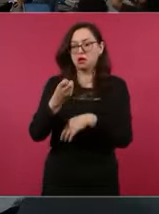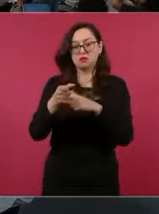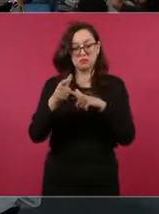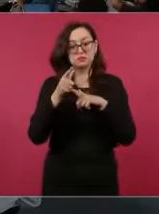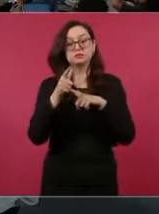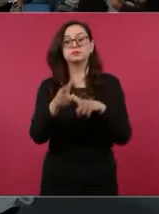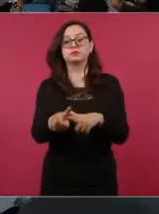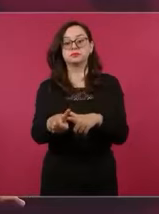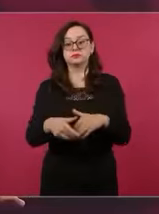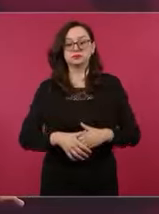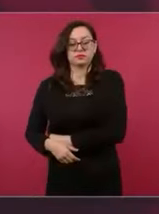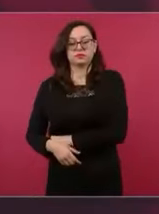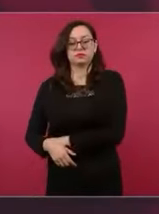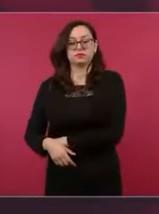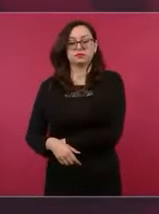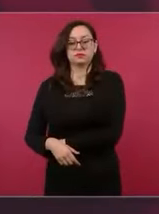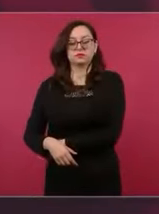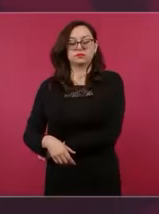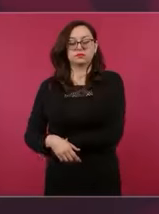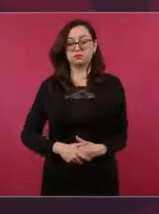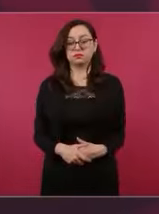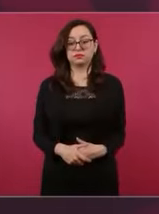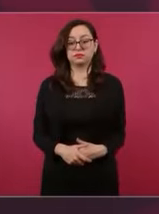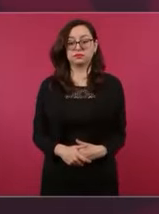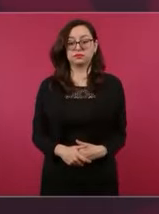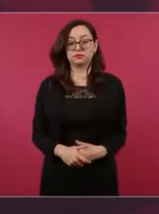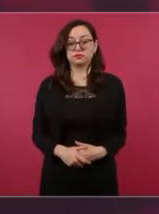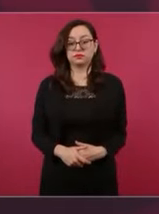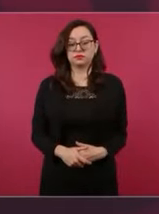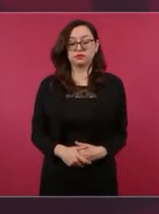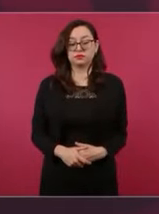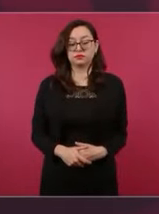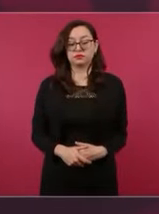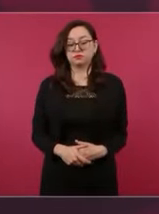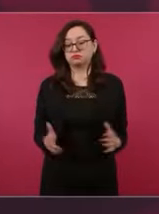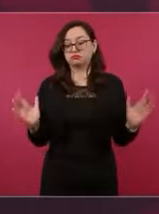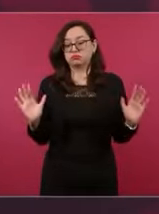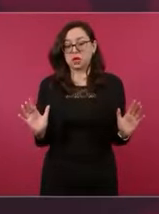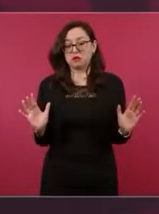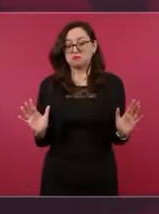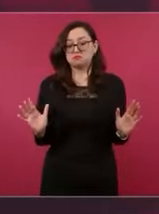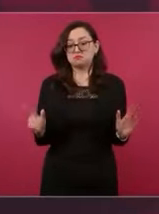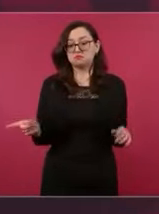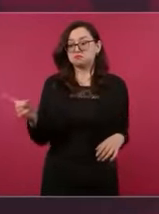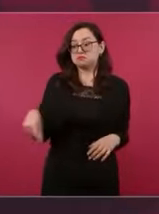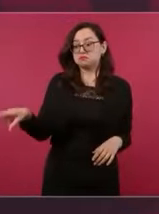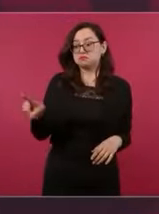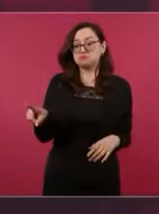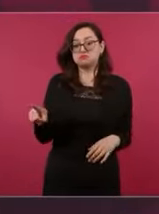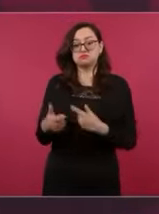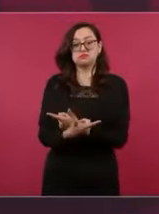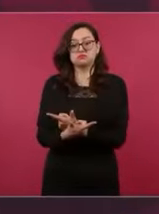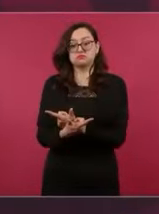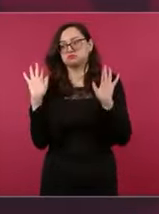Ellos son libres, si deciden seguir participando, lo van a hacer, pero no me van a